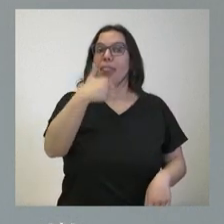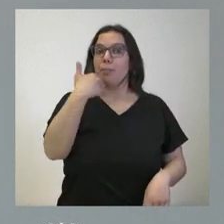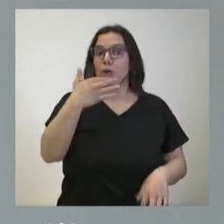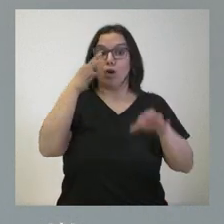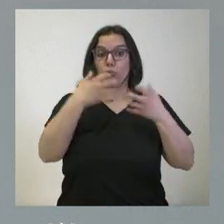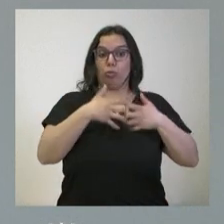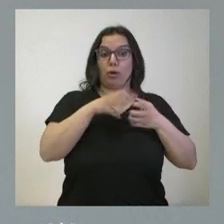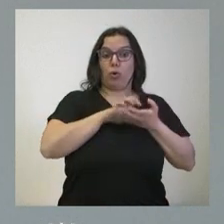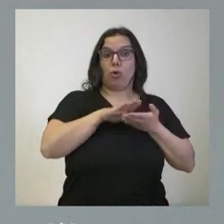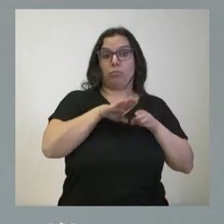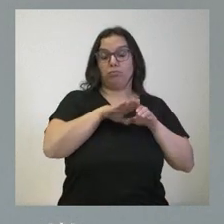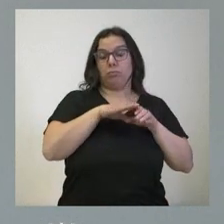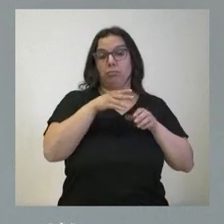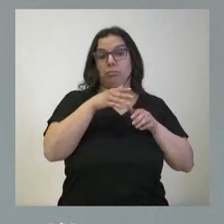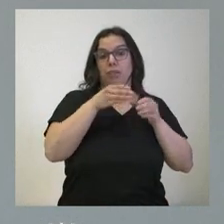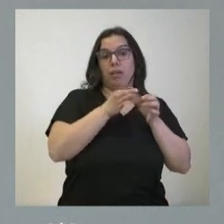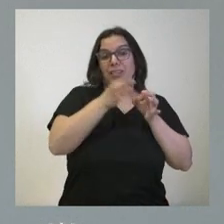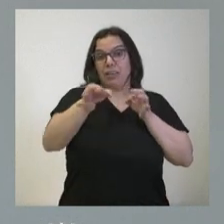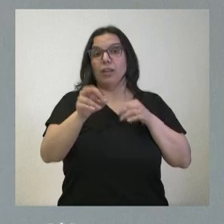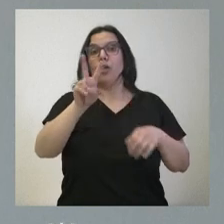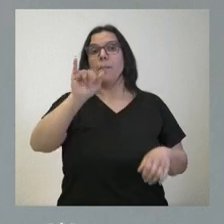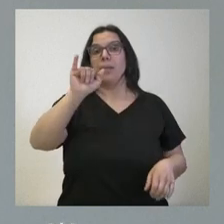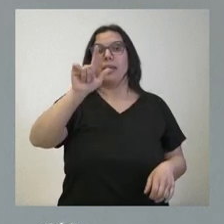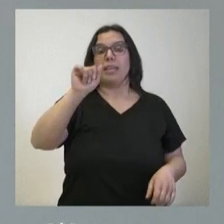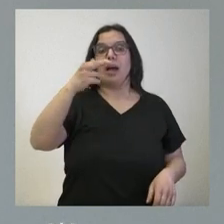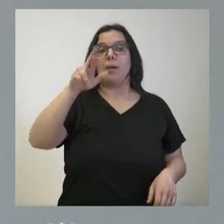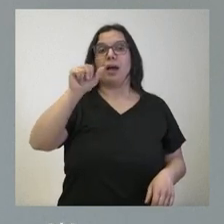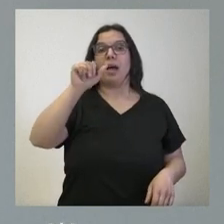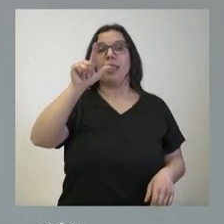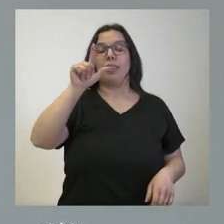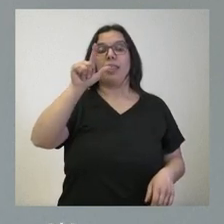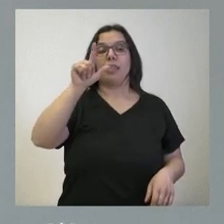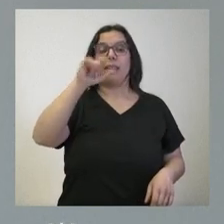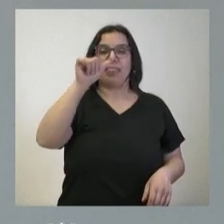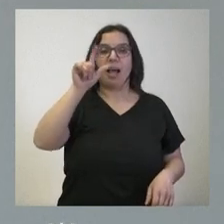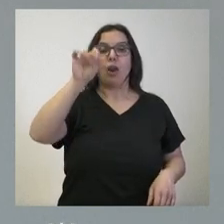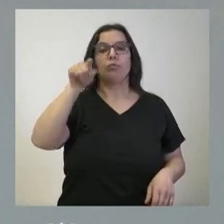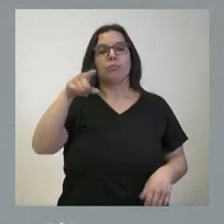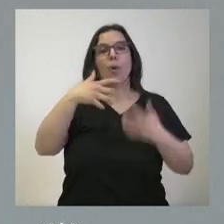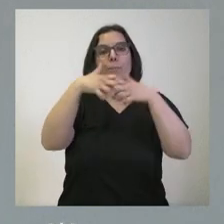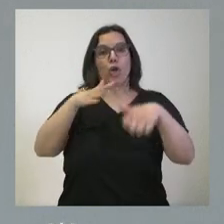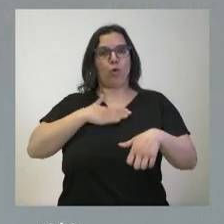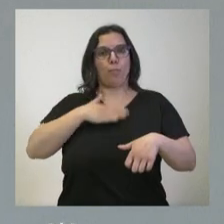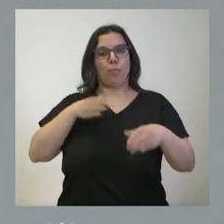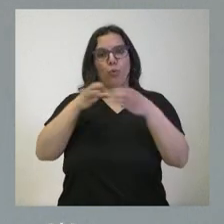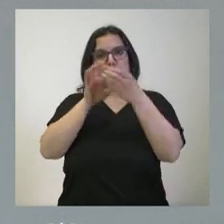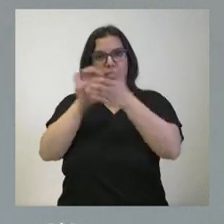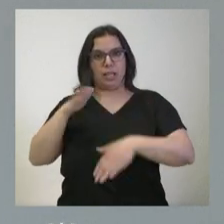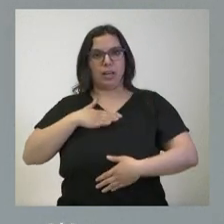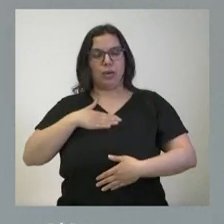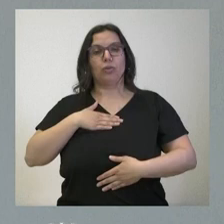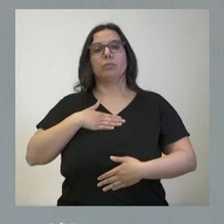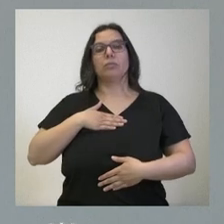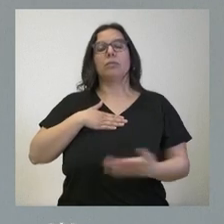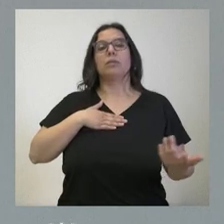de este polígono empresarial en Benavente, en Villabrázaro, un polígono empresarial de la Junta de Castilla y León, el polígono de la